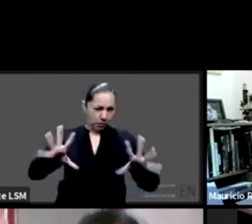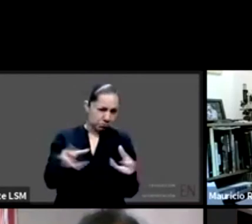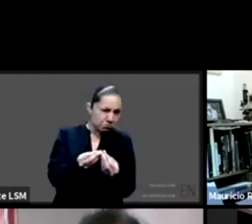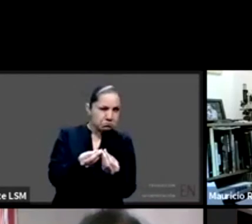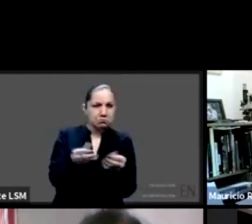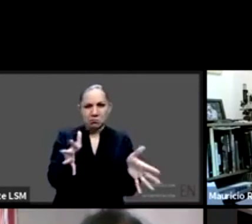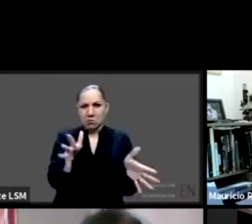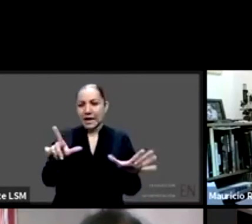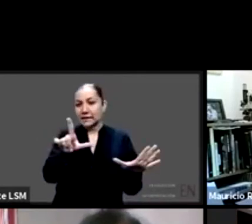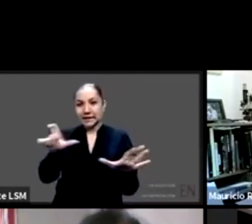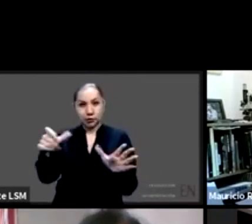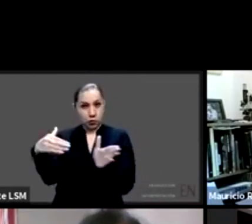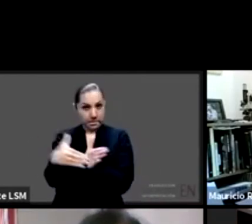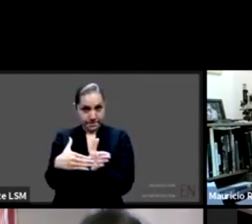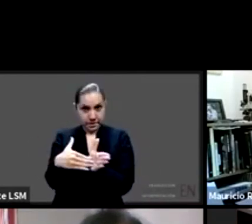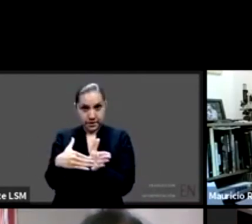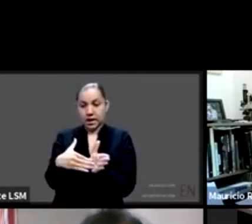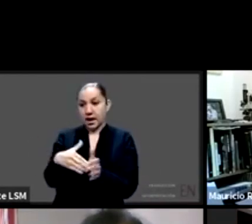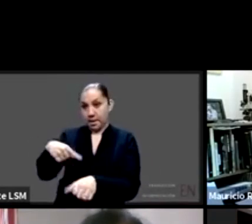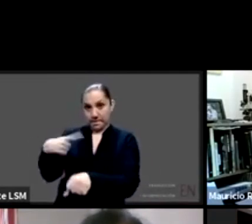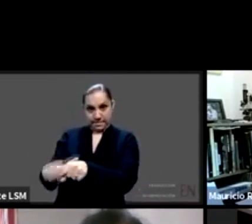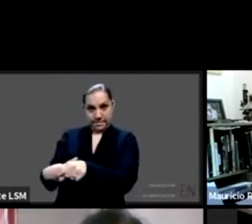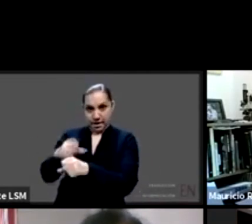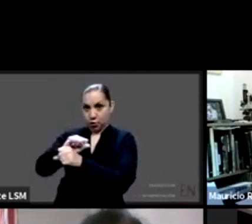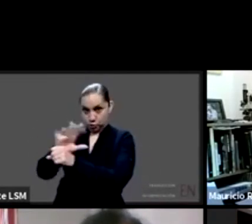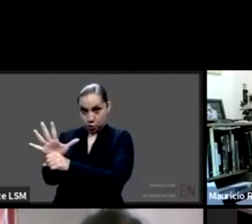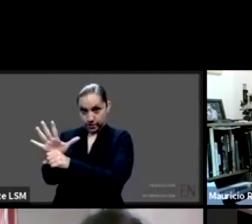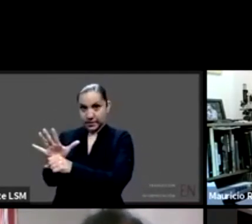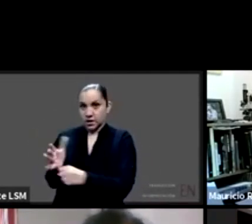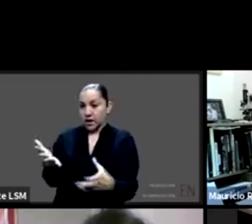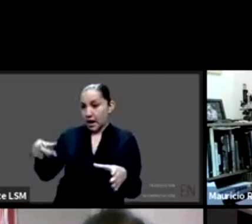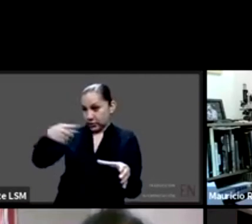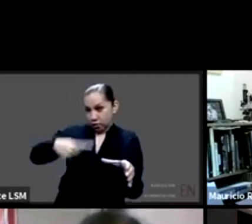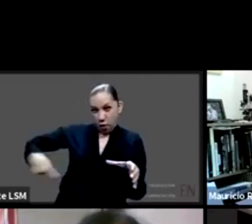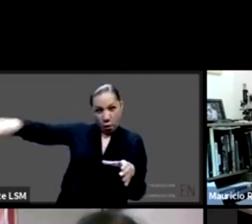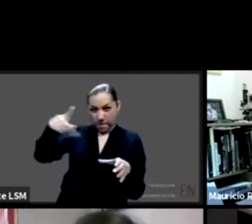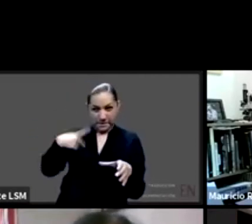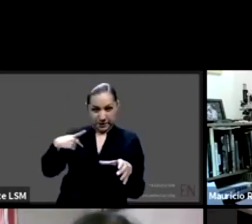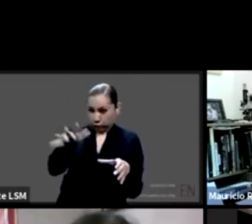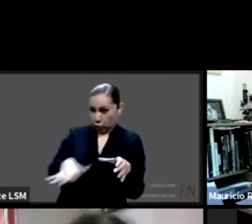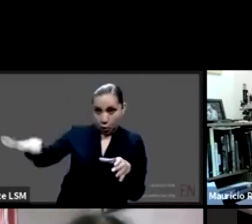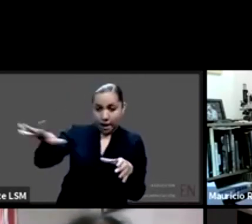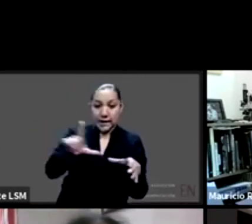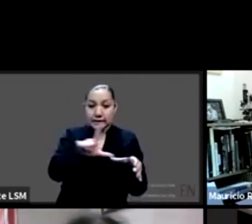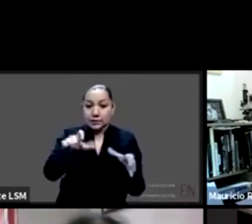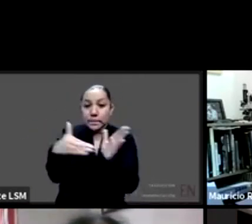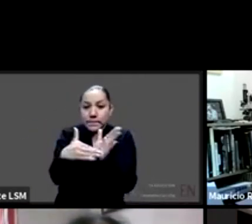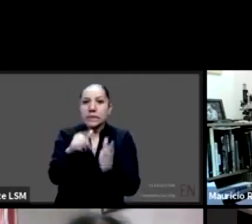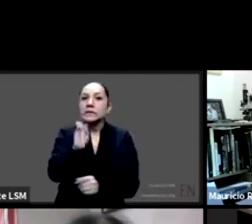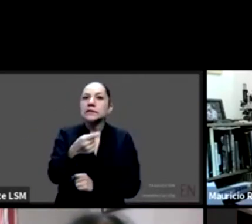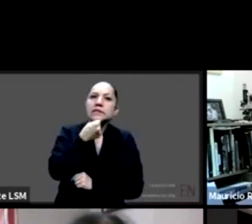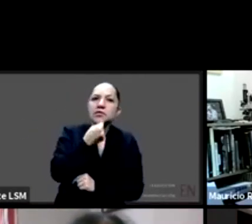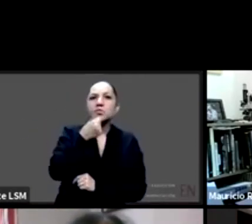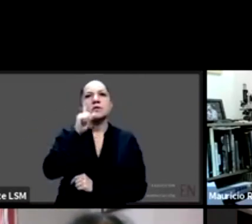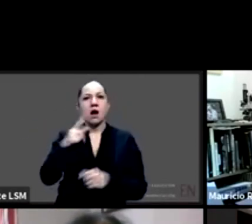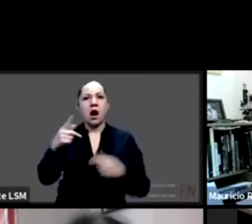que han dado un resultado positivo son niñas niños y adolescentes el manejo de